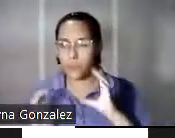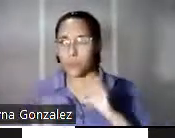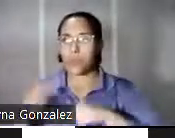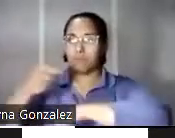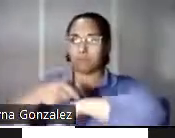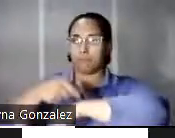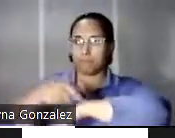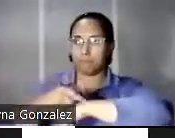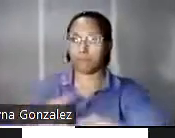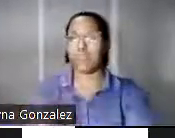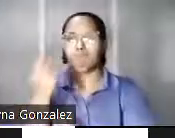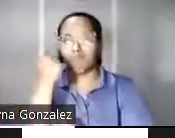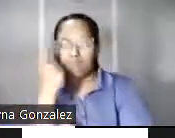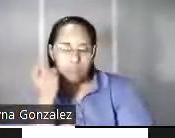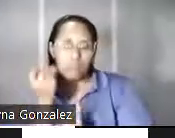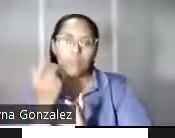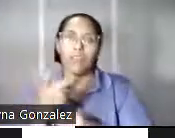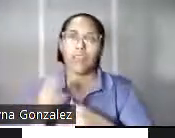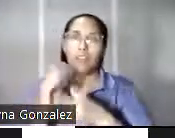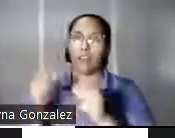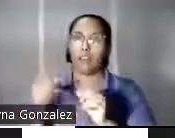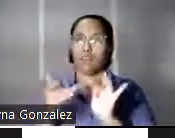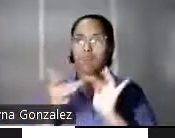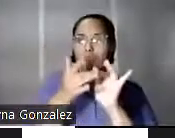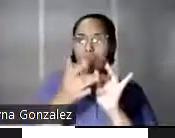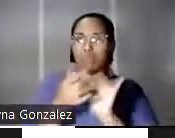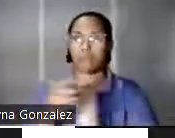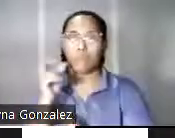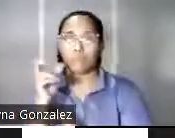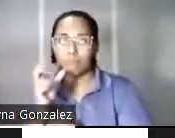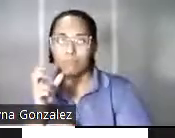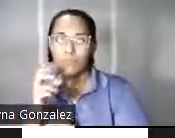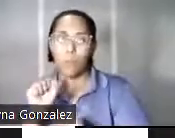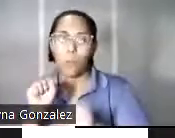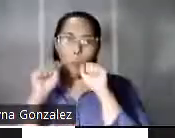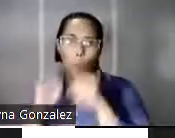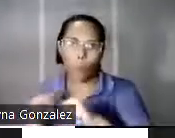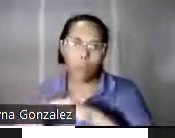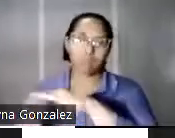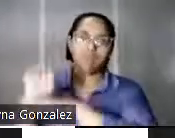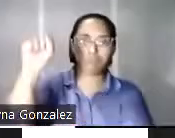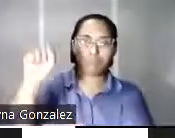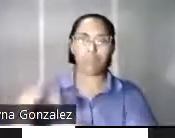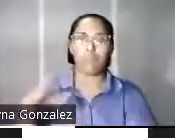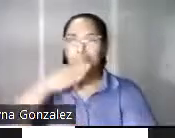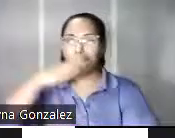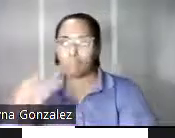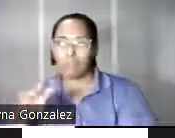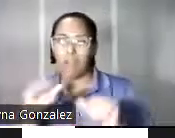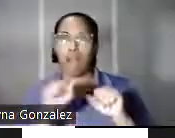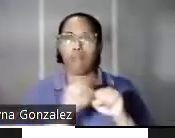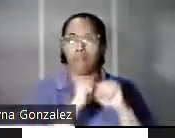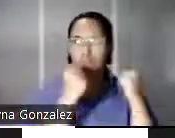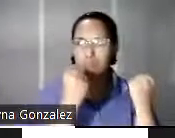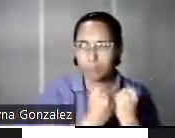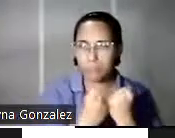entendían que el medio sonoro ayudaría a superar los males sociales, a elevar el nivel